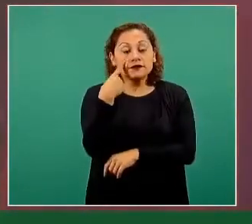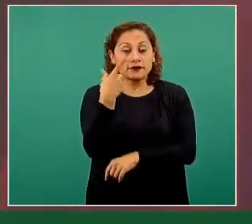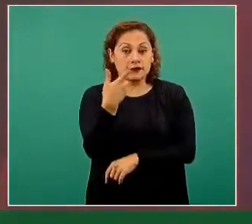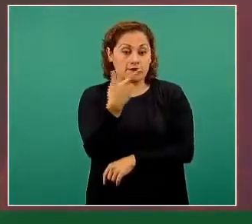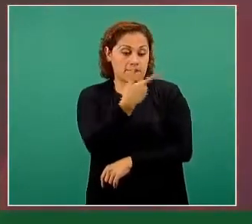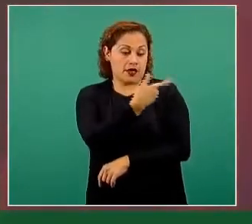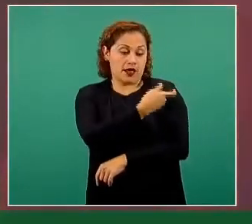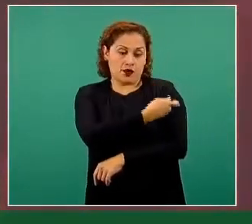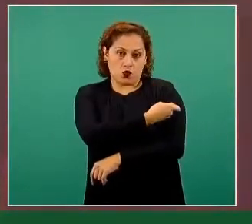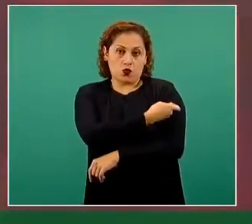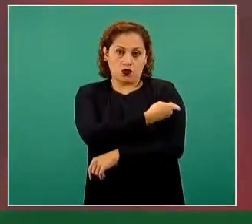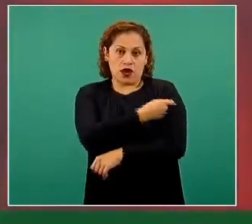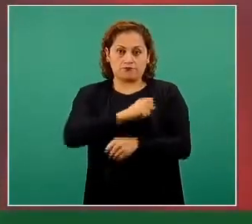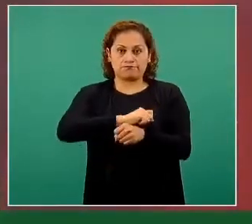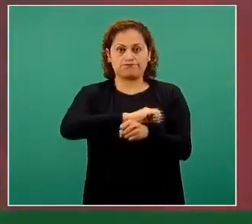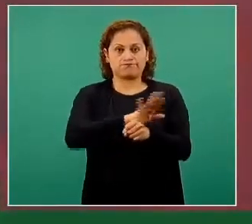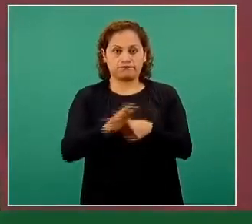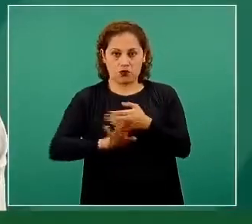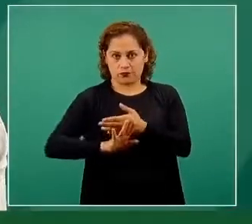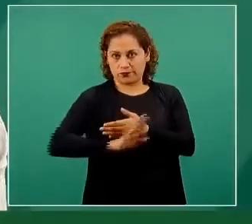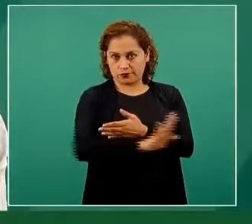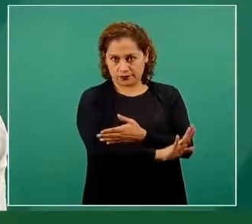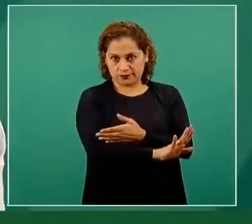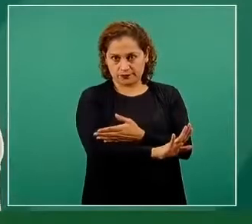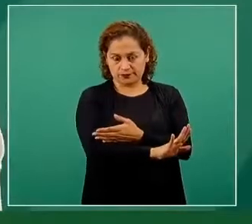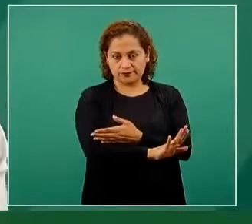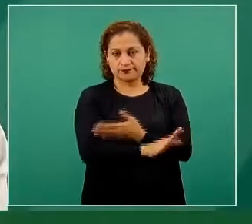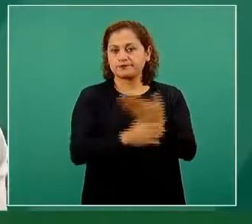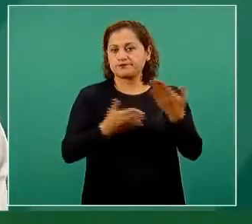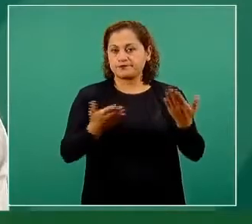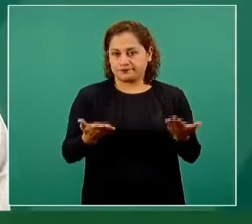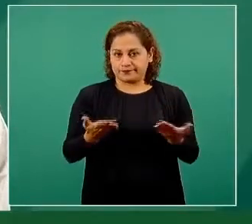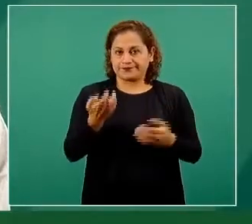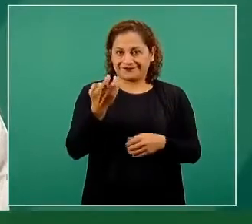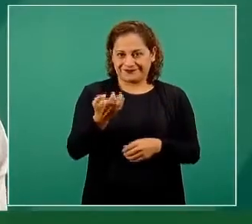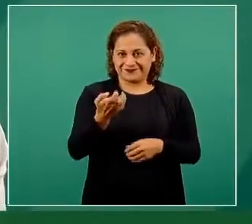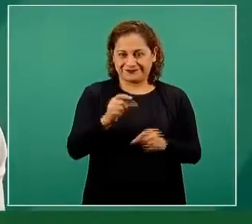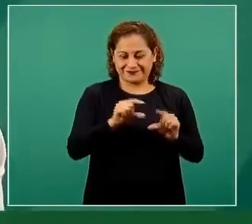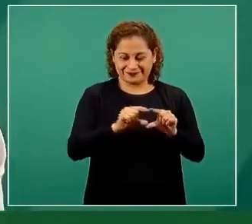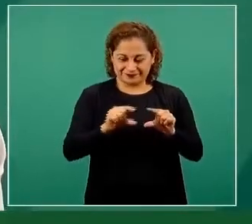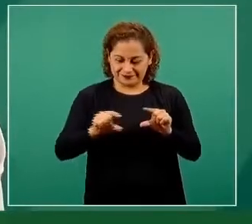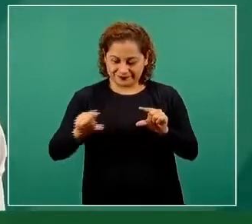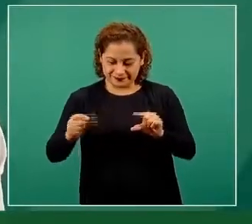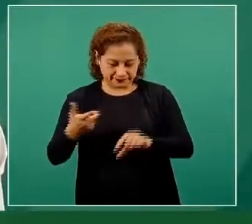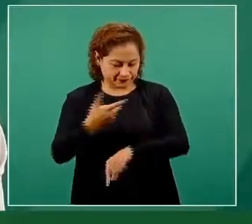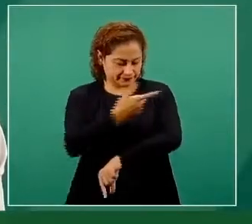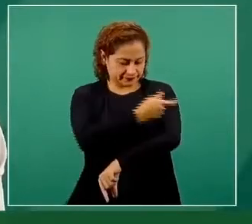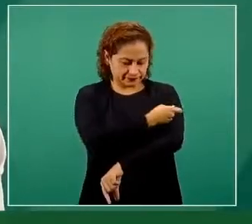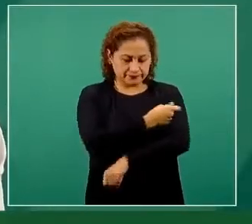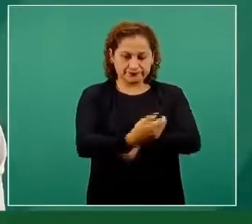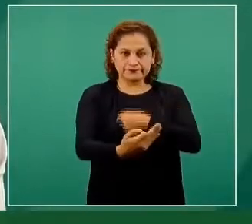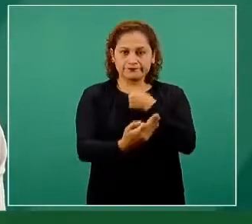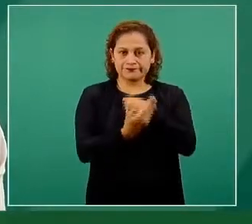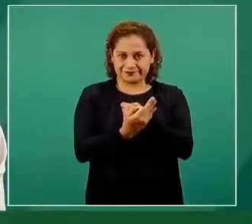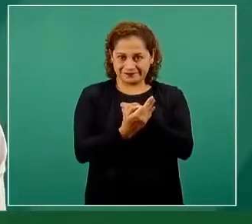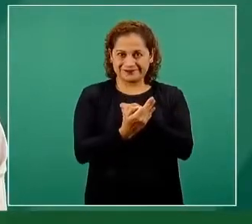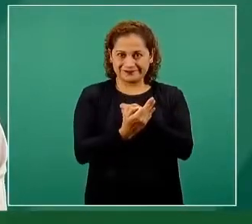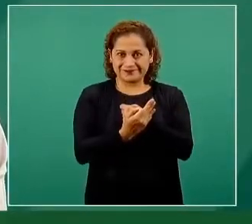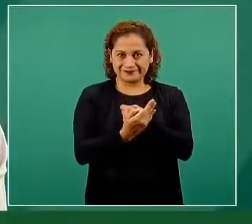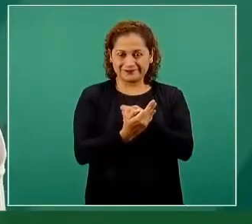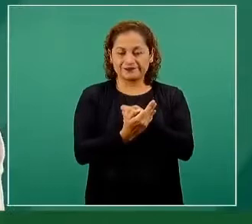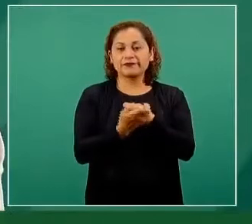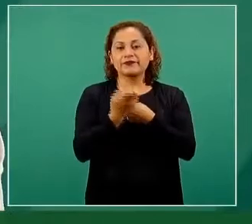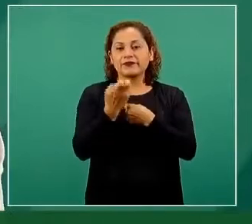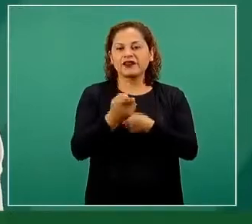la COVID-19, las vacunas que inducen inmunidad contra el virus SARS-CoV-2, tienen como principal